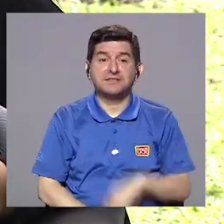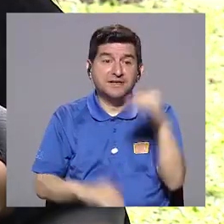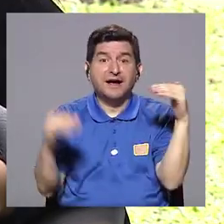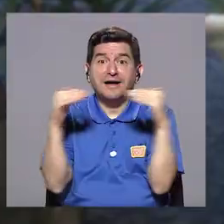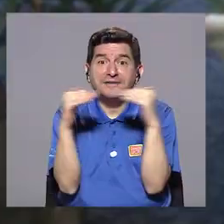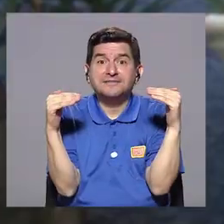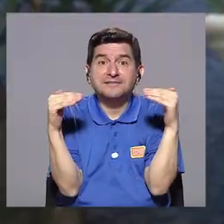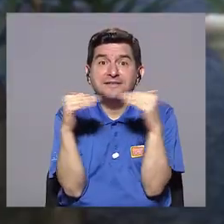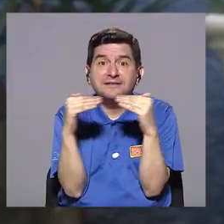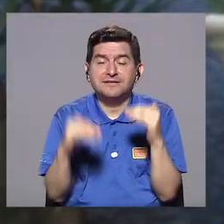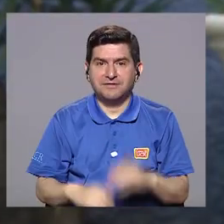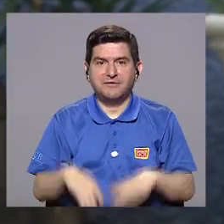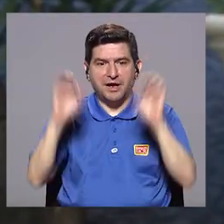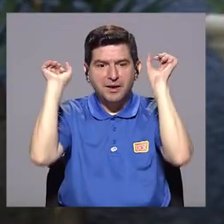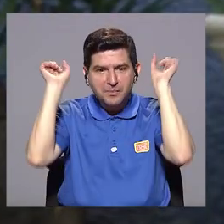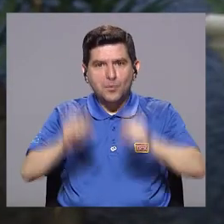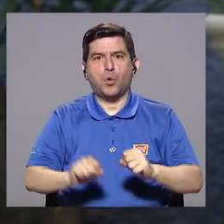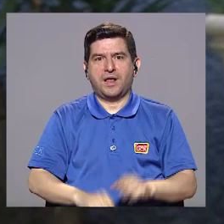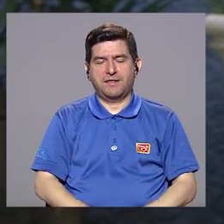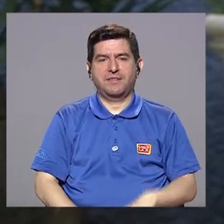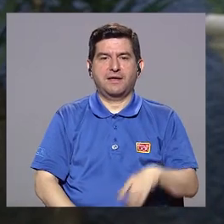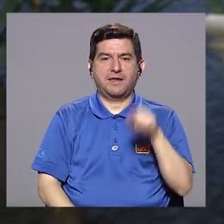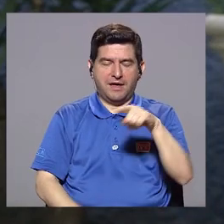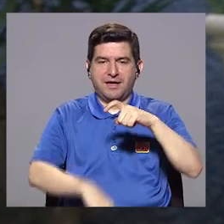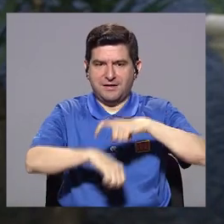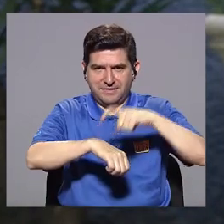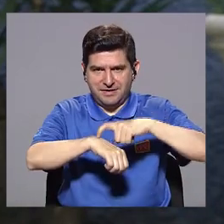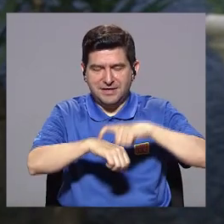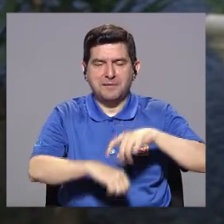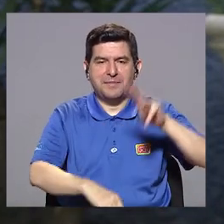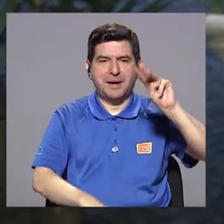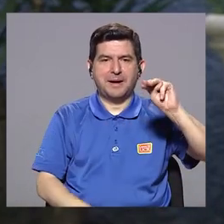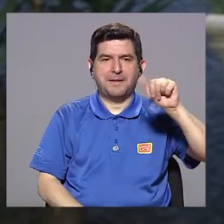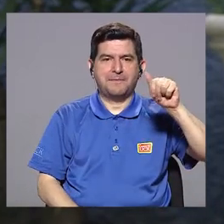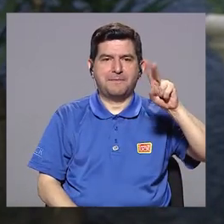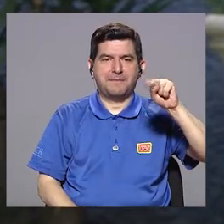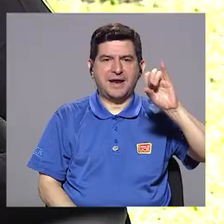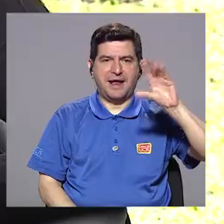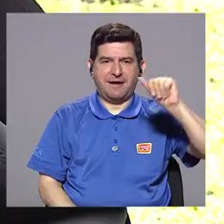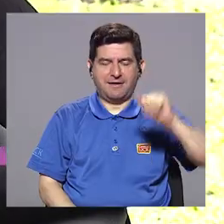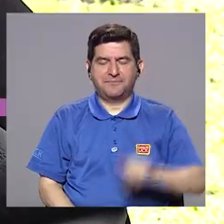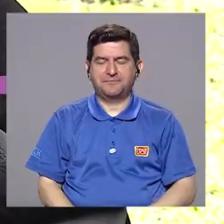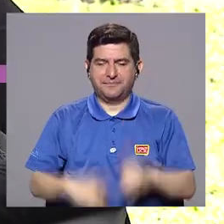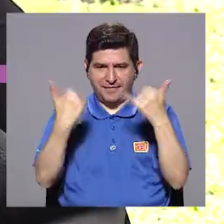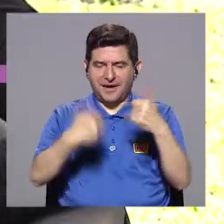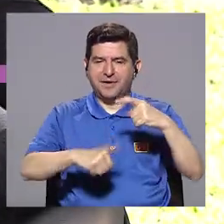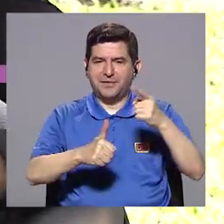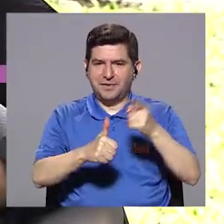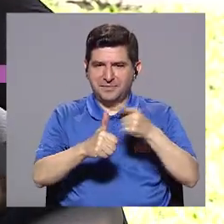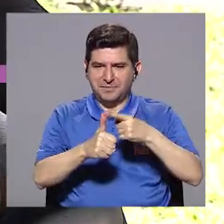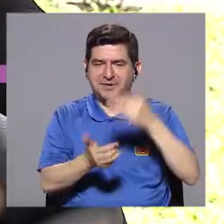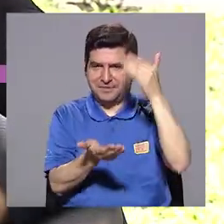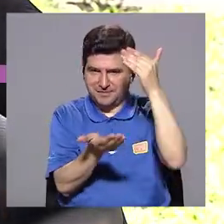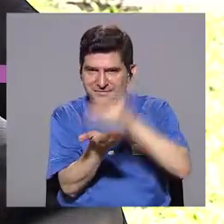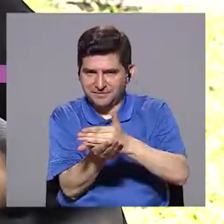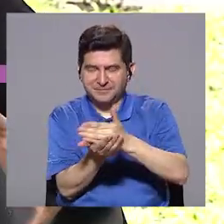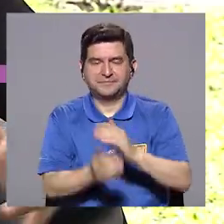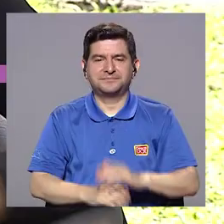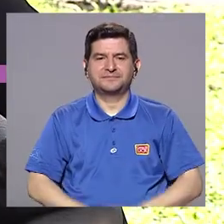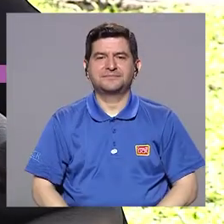ese nivel de extremo se puede llegar en fase maníaca. Ok. Bueno, es momento de hacer una pequeña pausa.